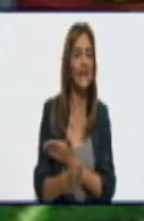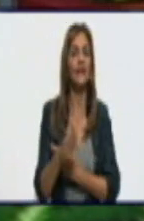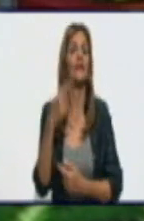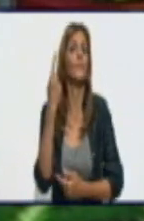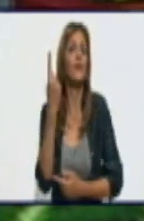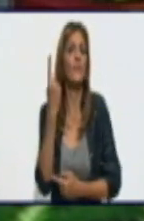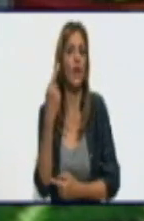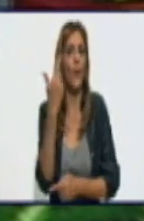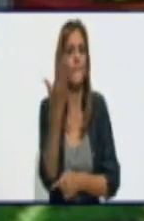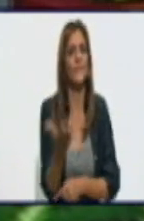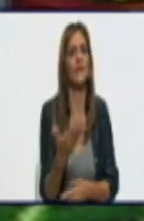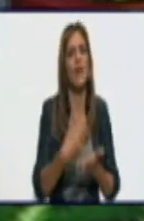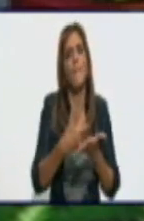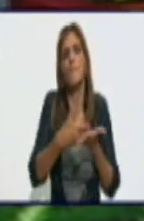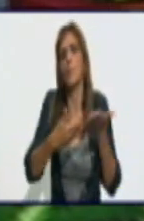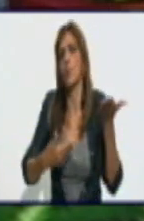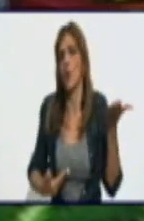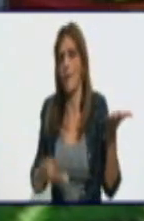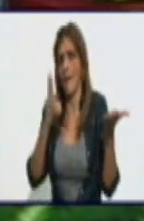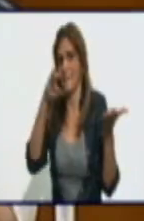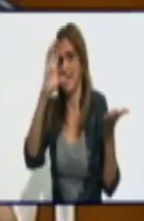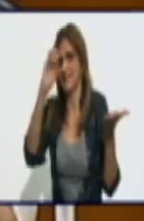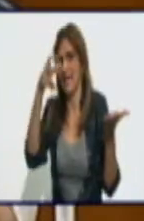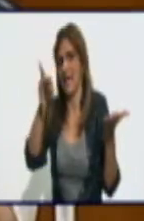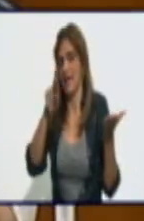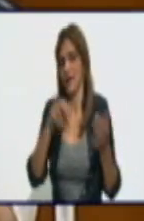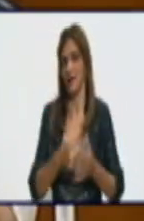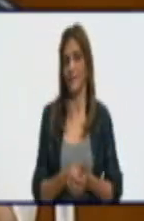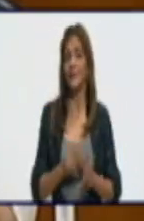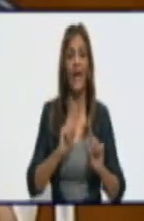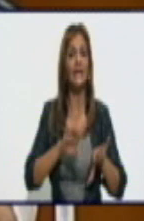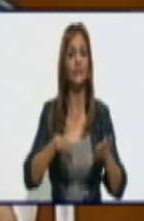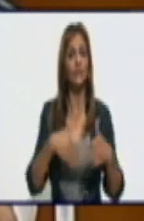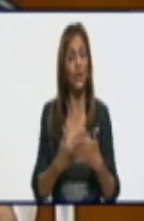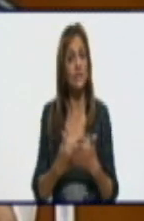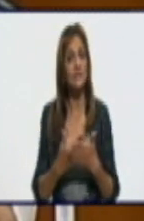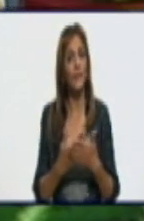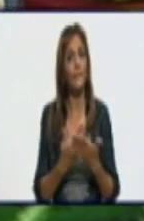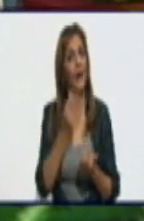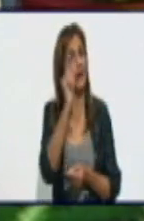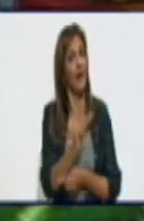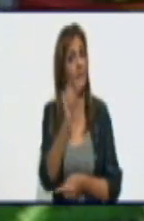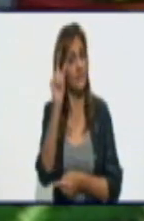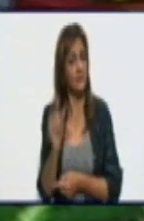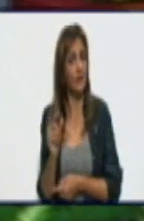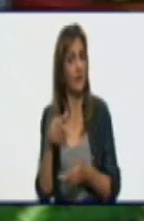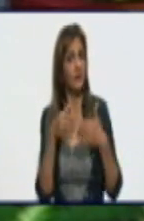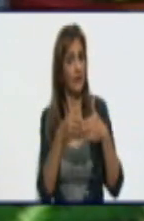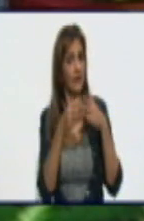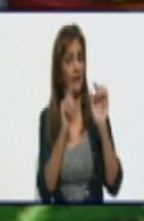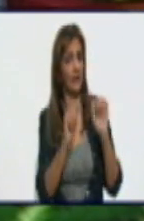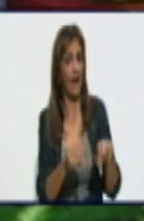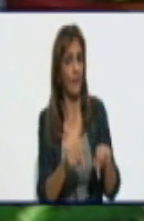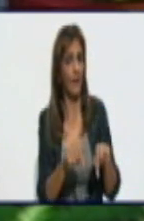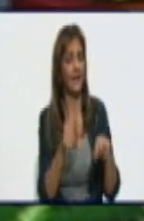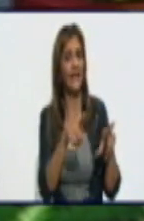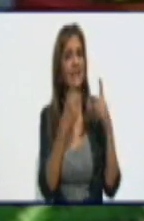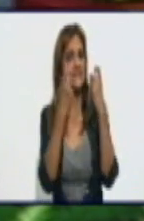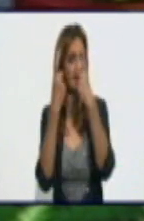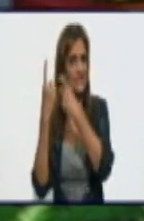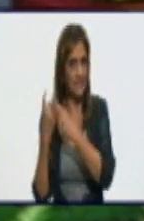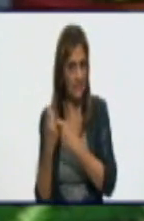fuera así en Granma. Para los granmenses que necesitan ir a esas provincias donde hoy están pidiendo PCR,